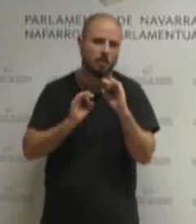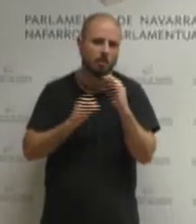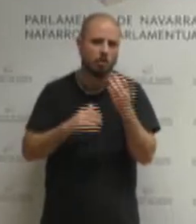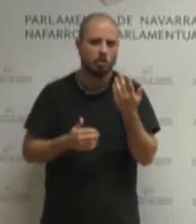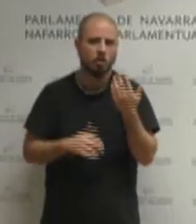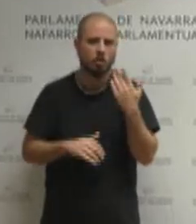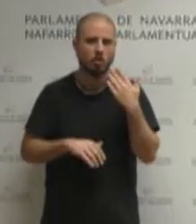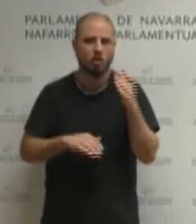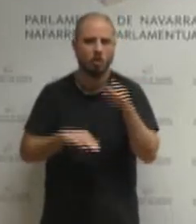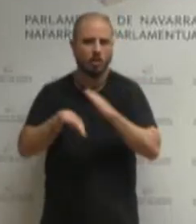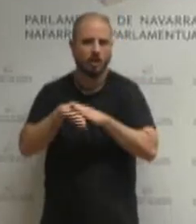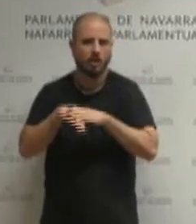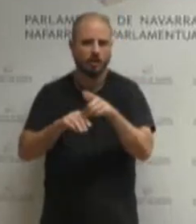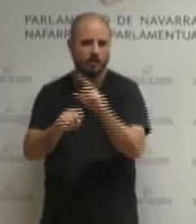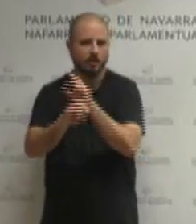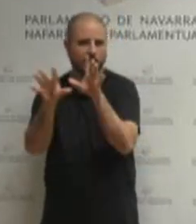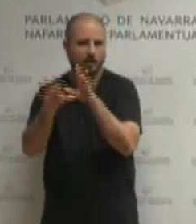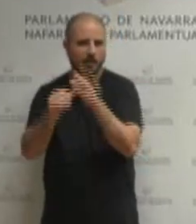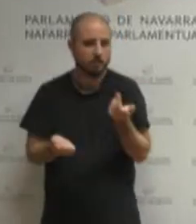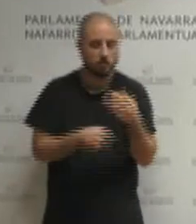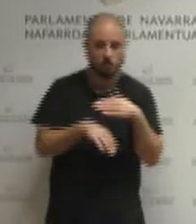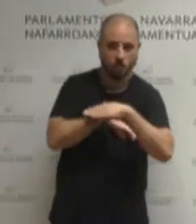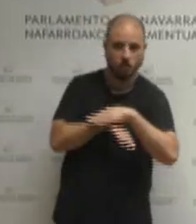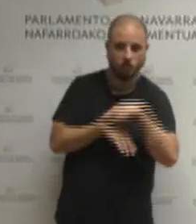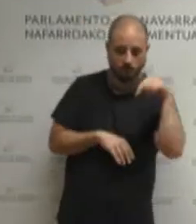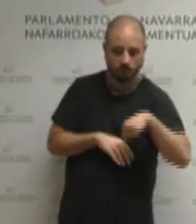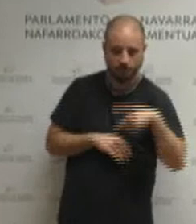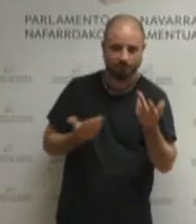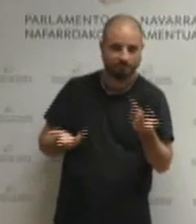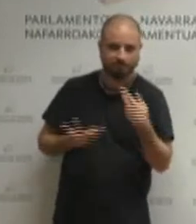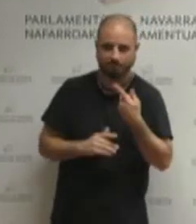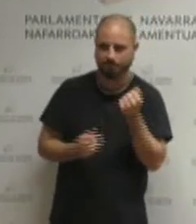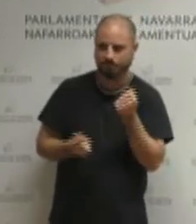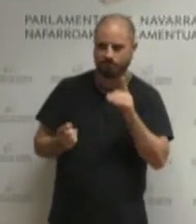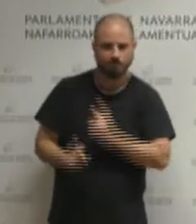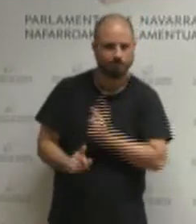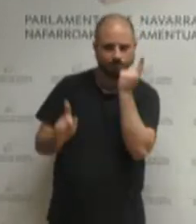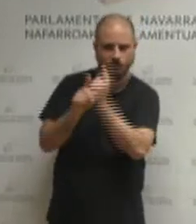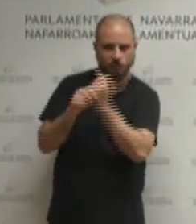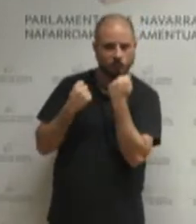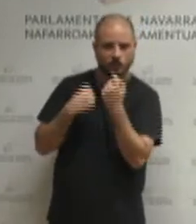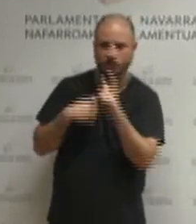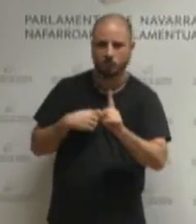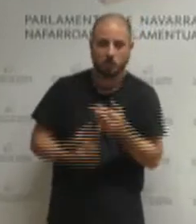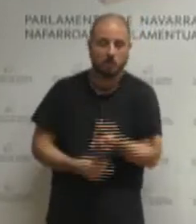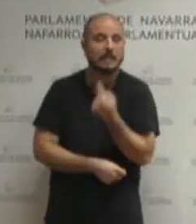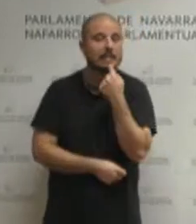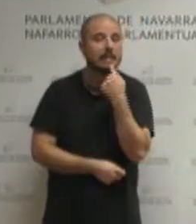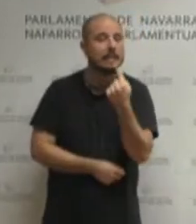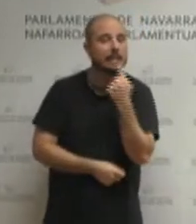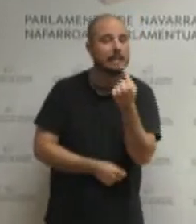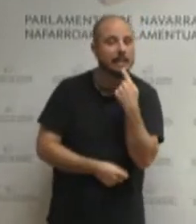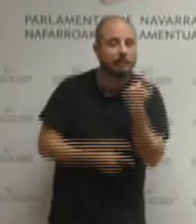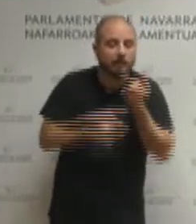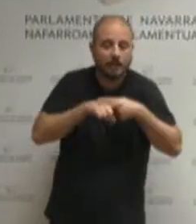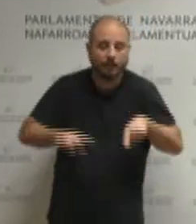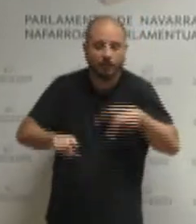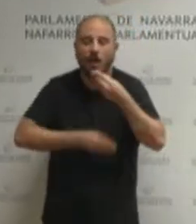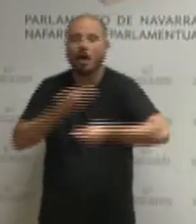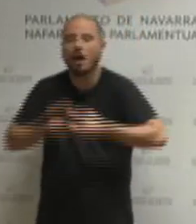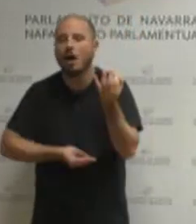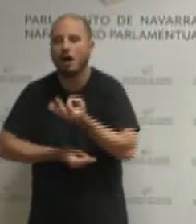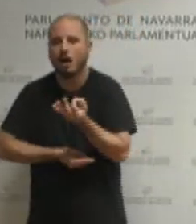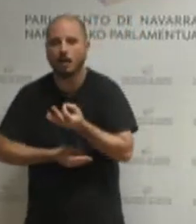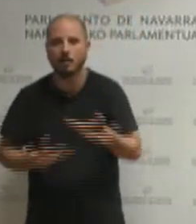confrontar con nitidez ese marco porque una cosa son las palabras y otra cosa son los hechos y se sigue sin garantizar una